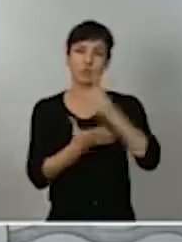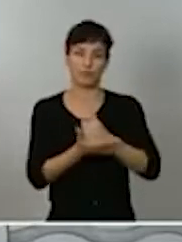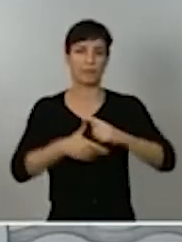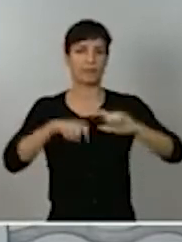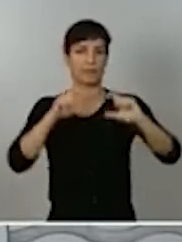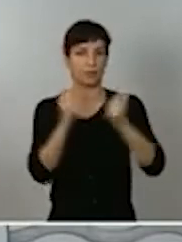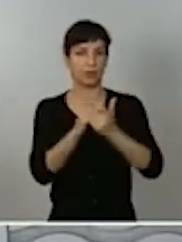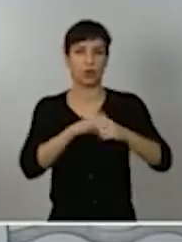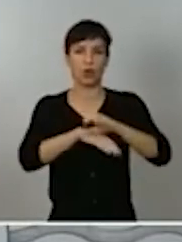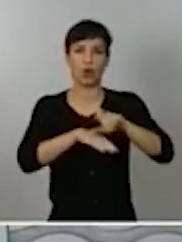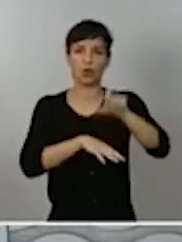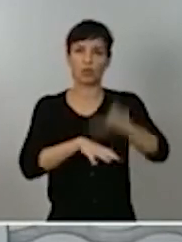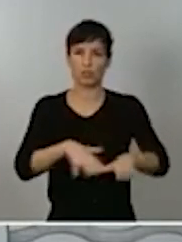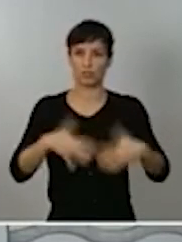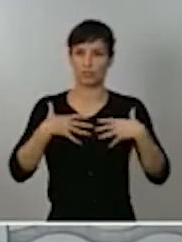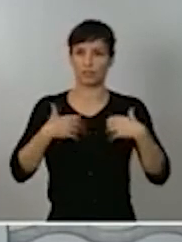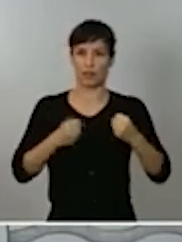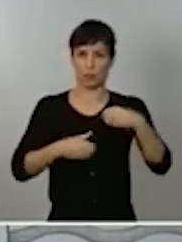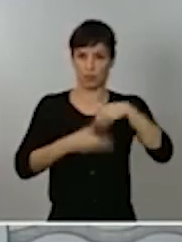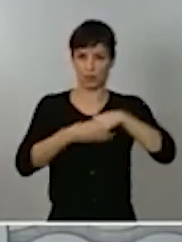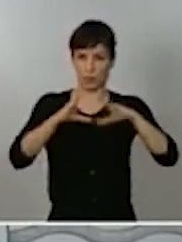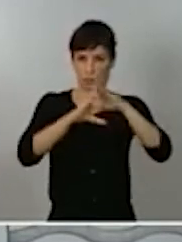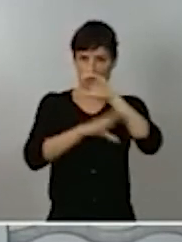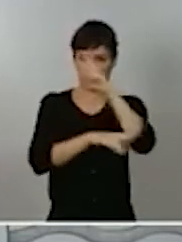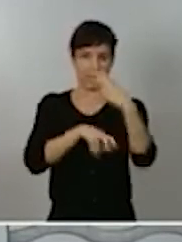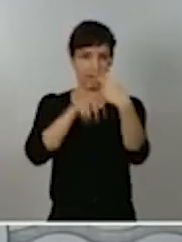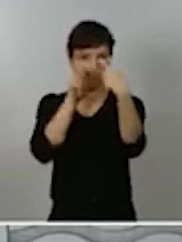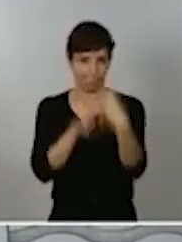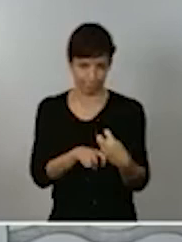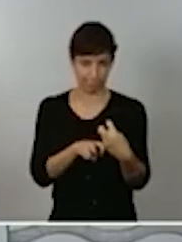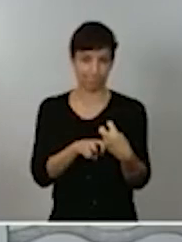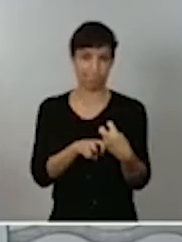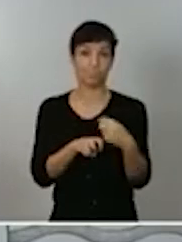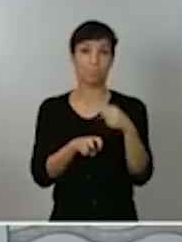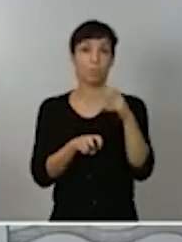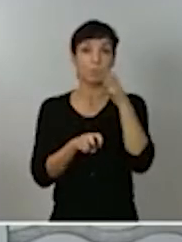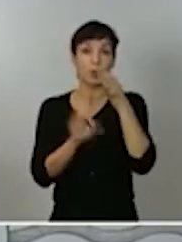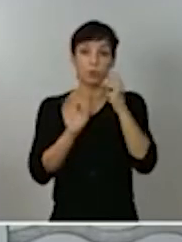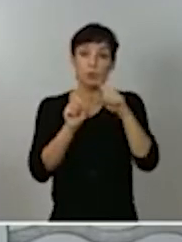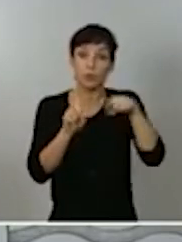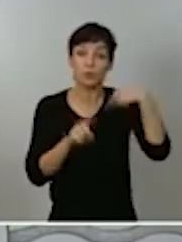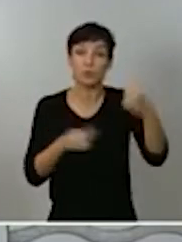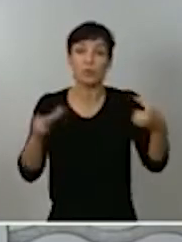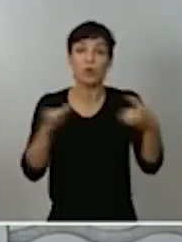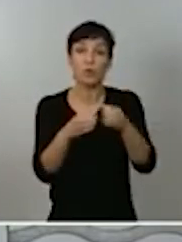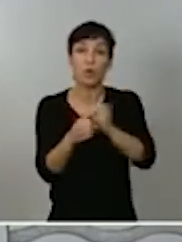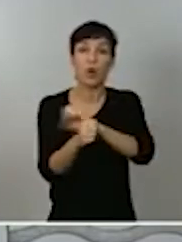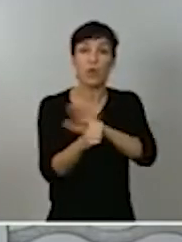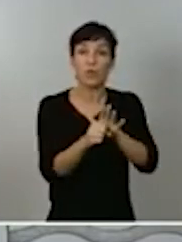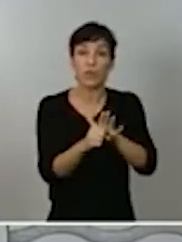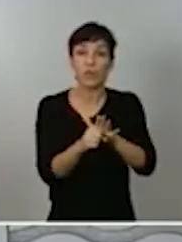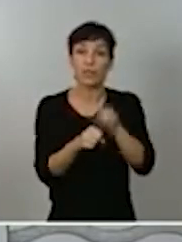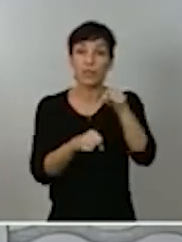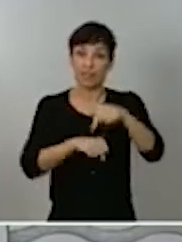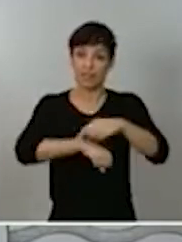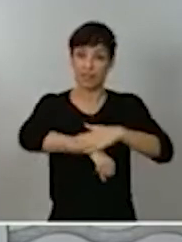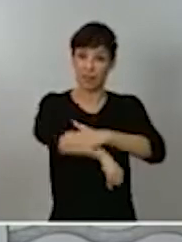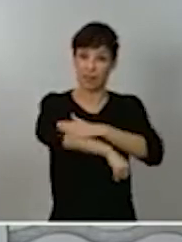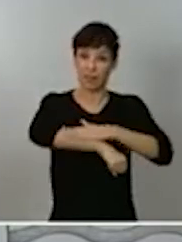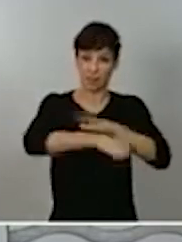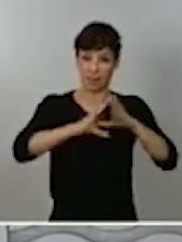Salud de la Comunidad de Madrid, como anticipo a la reunión del grupo COVID, en la que el Gobierno regional